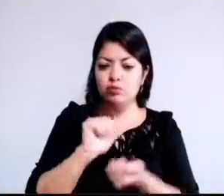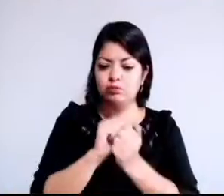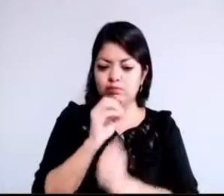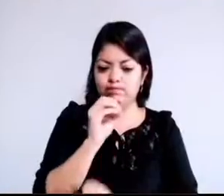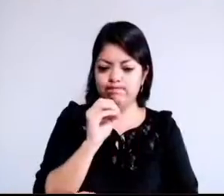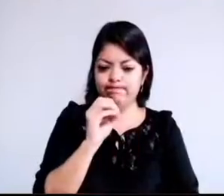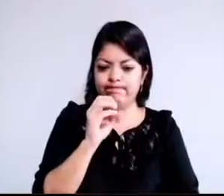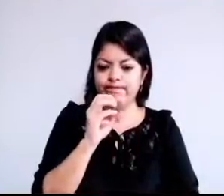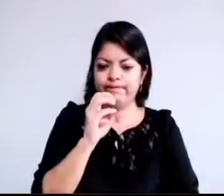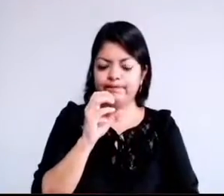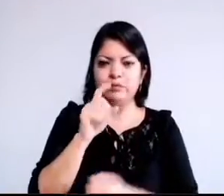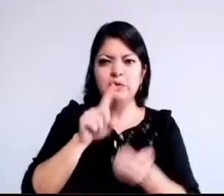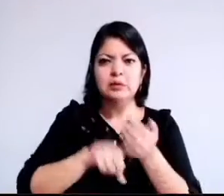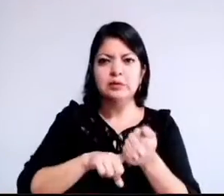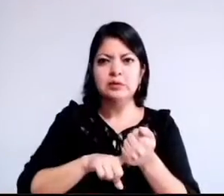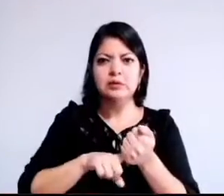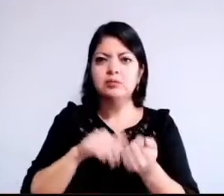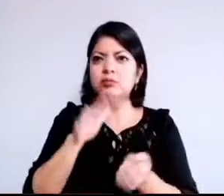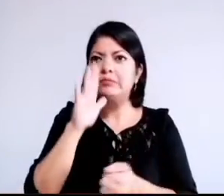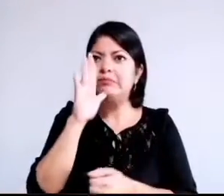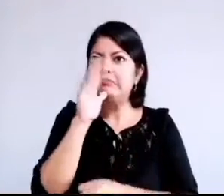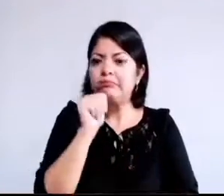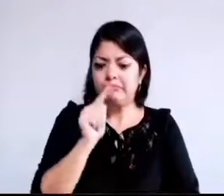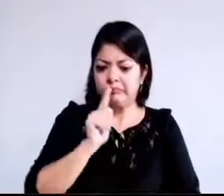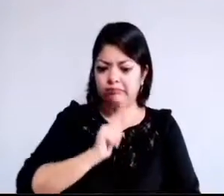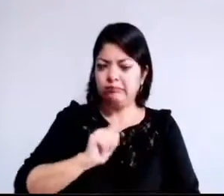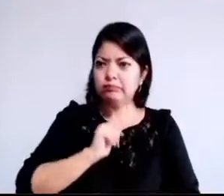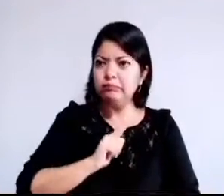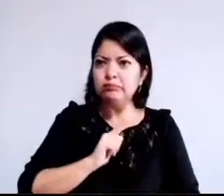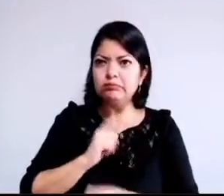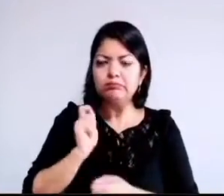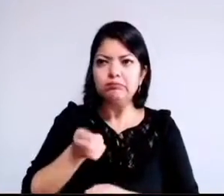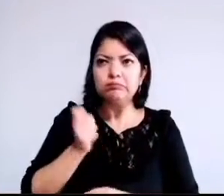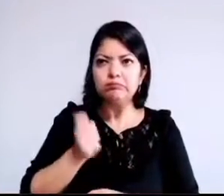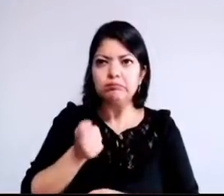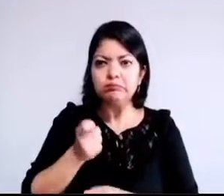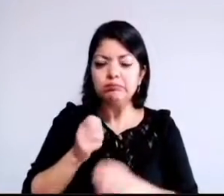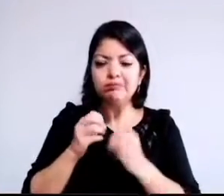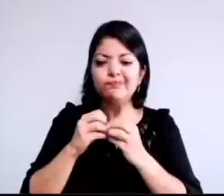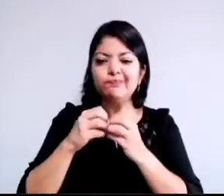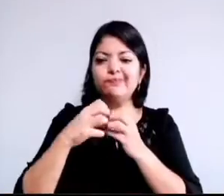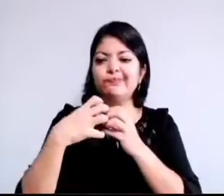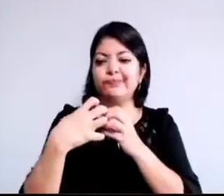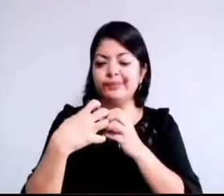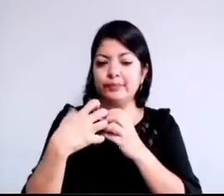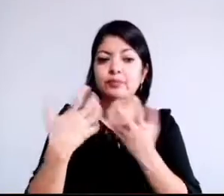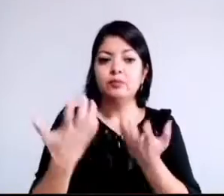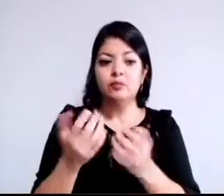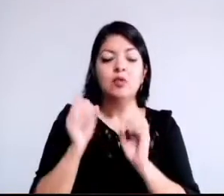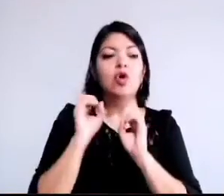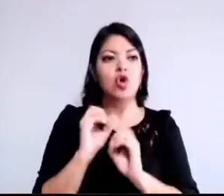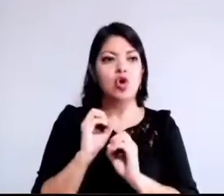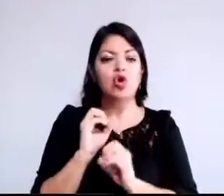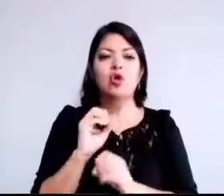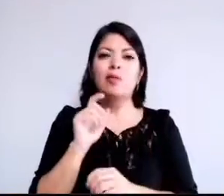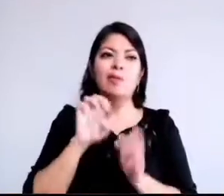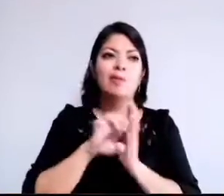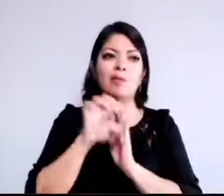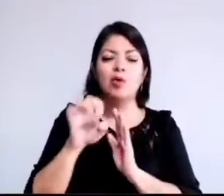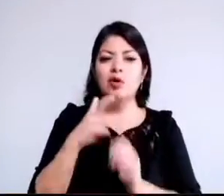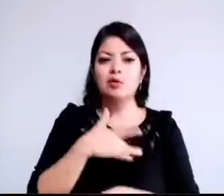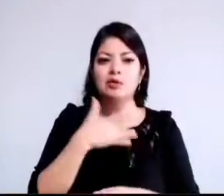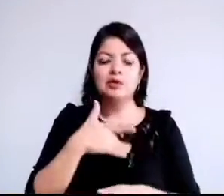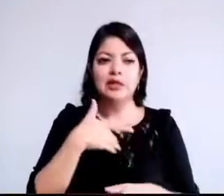la uretra y causar dificultad para orinar o bien producir otras molestias como consecuencias